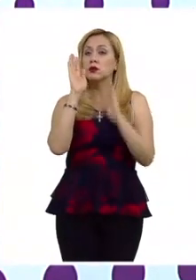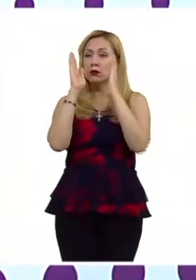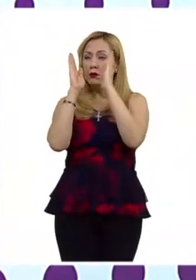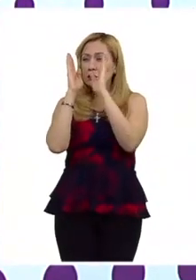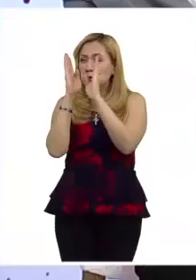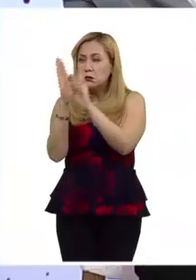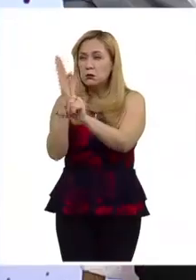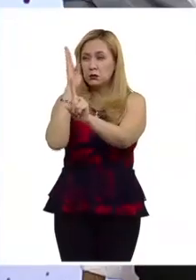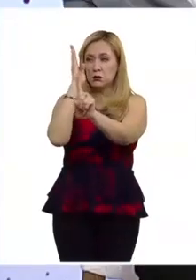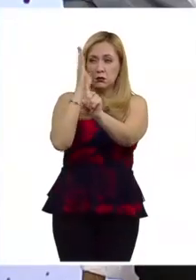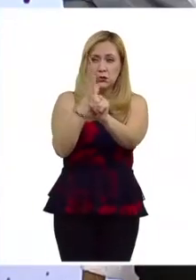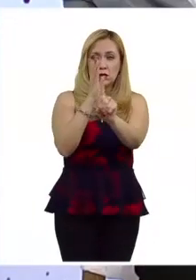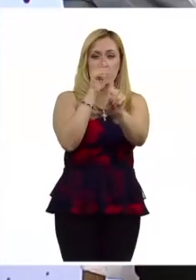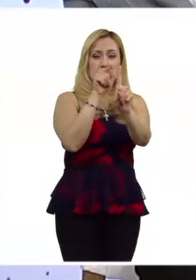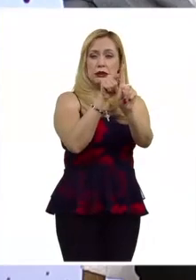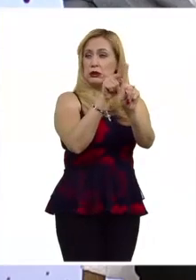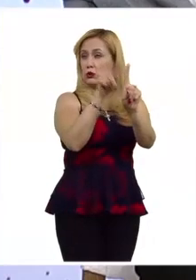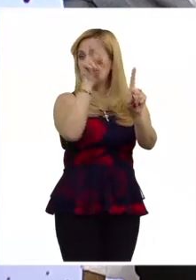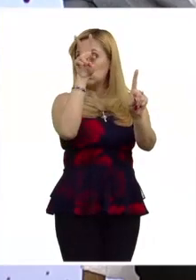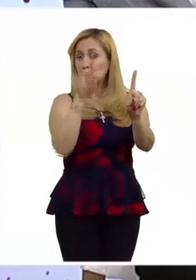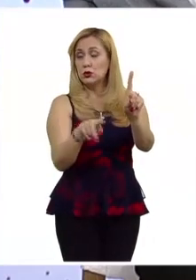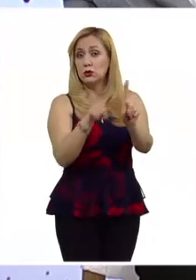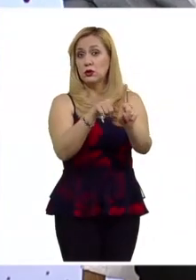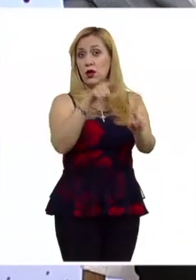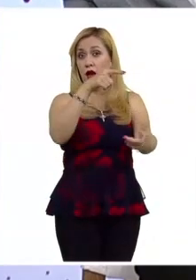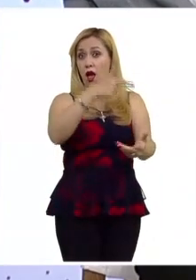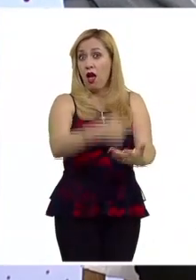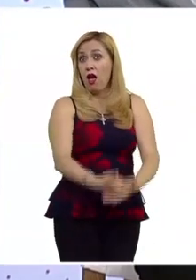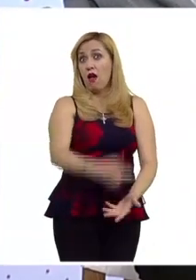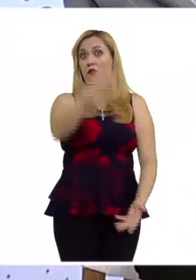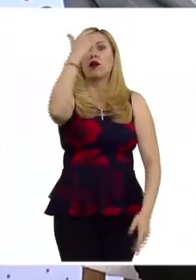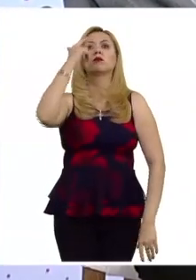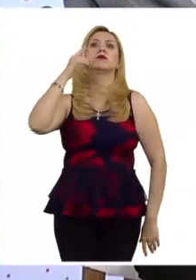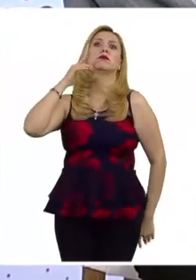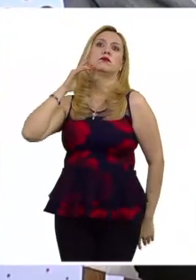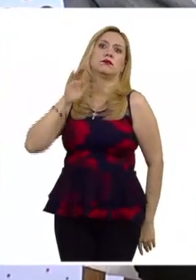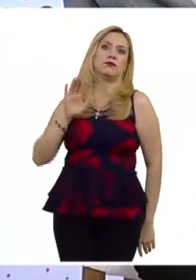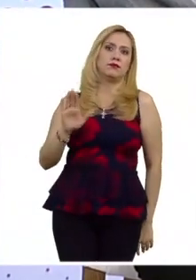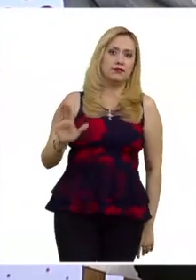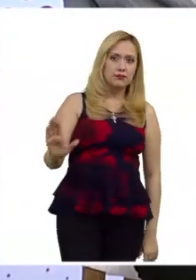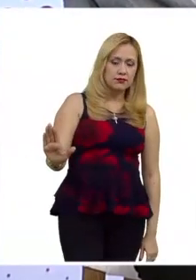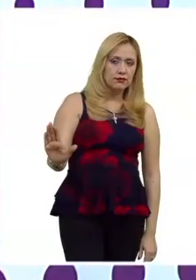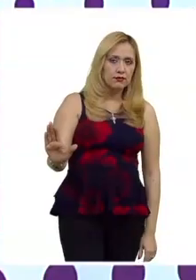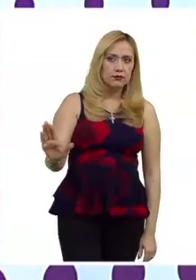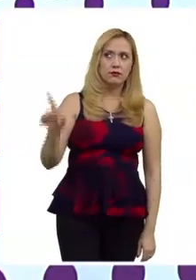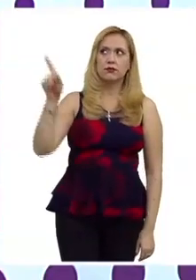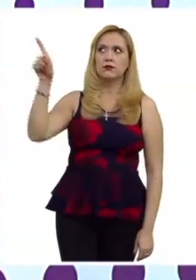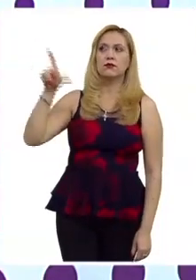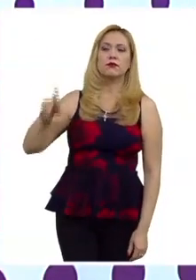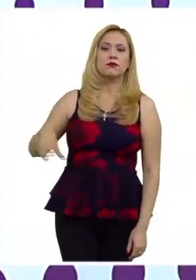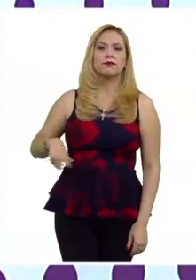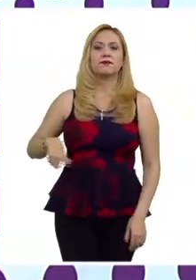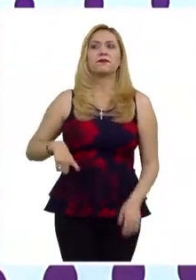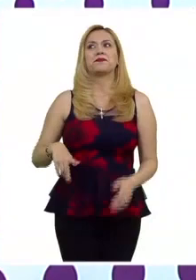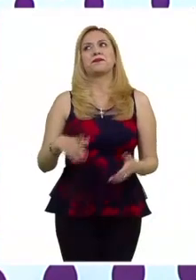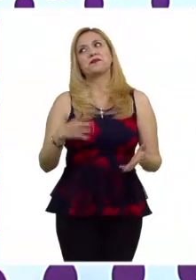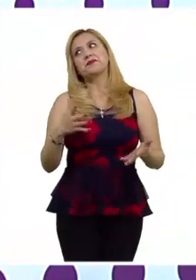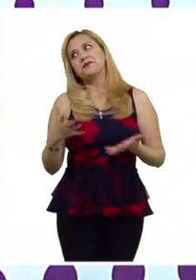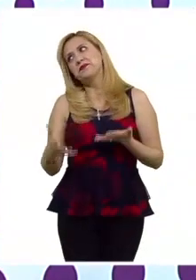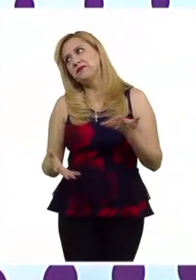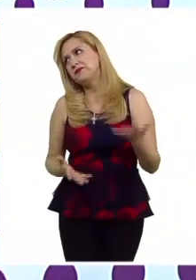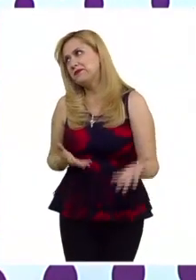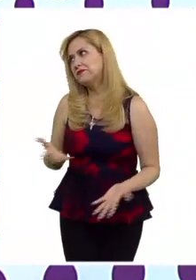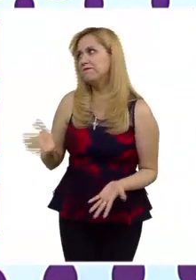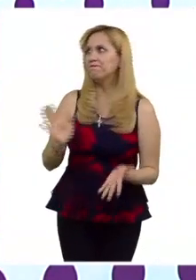concretos pero va desde una medida de tolerancia del estado medidas alternativas